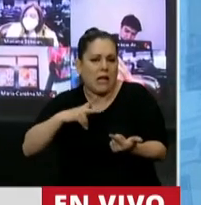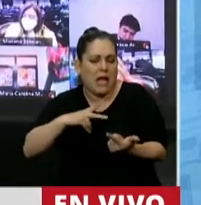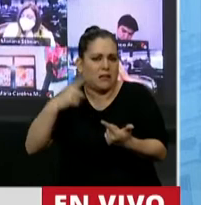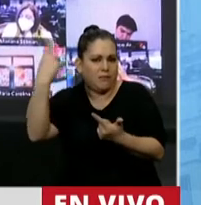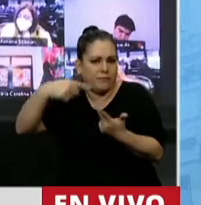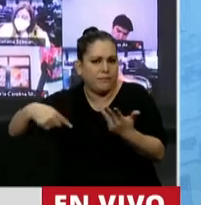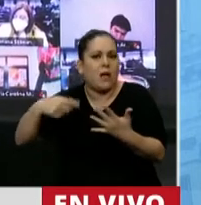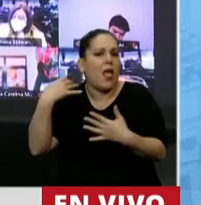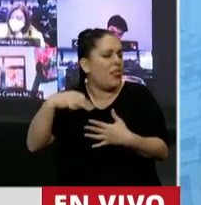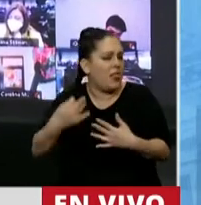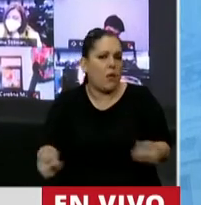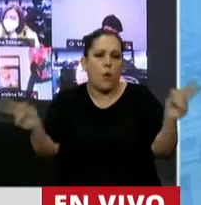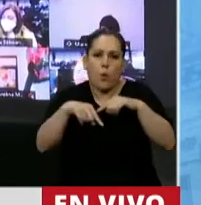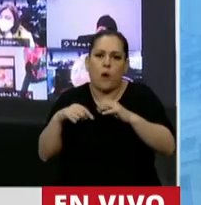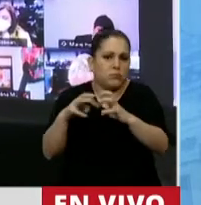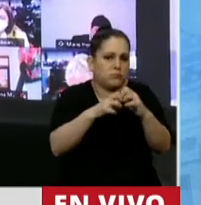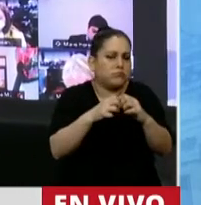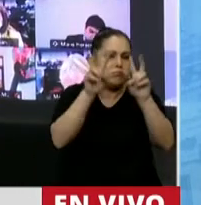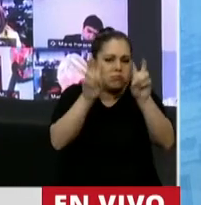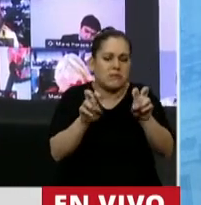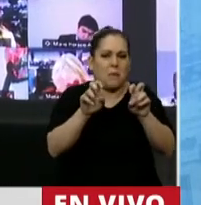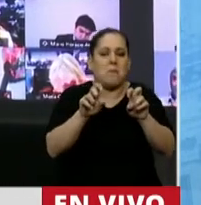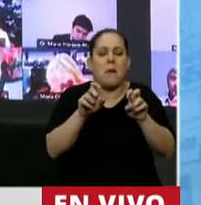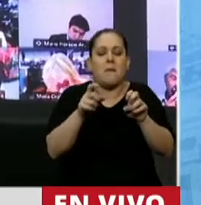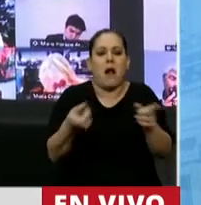volver a estar presentes en el escenario de esta reconstrucción global.